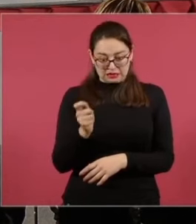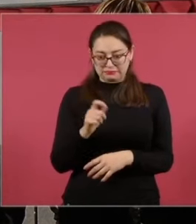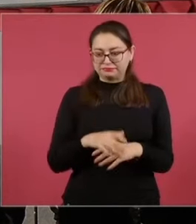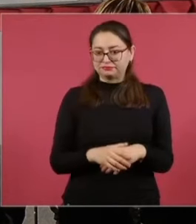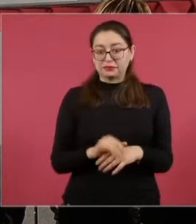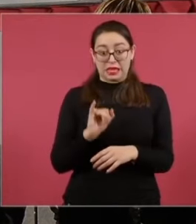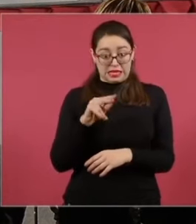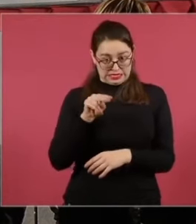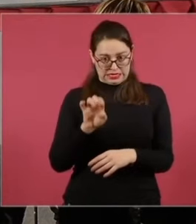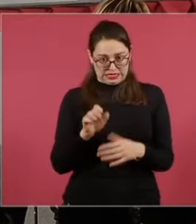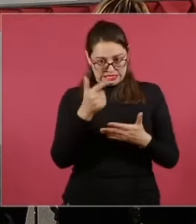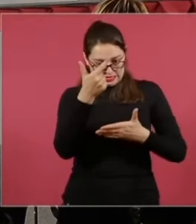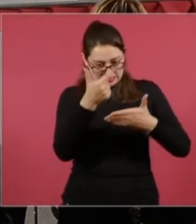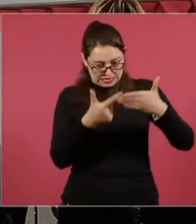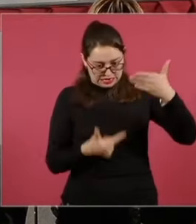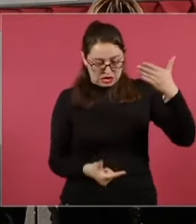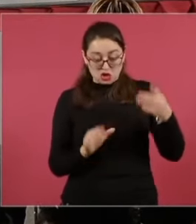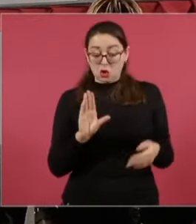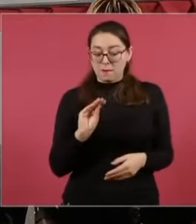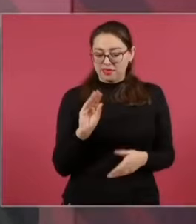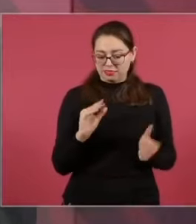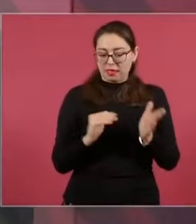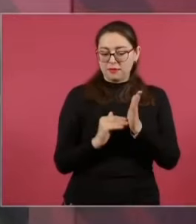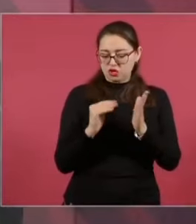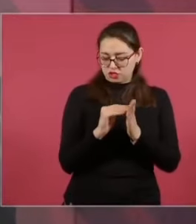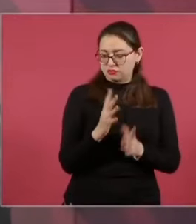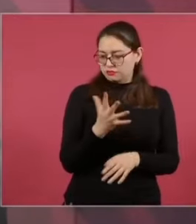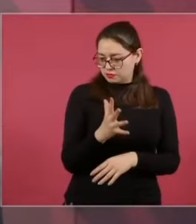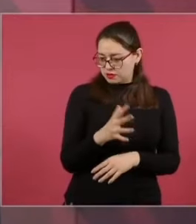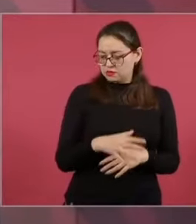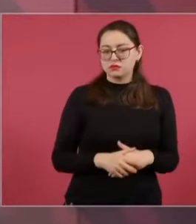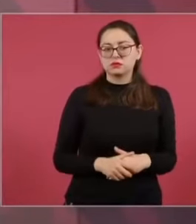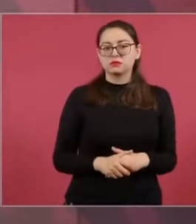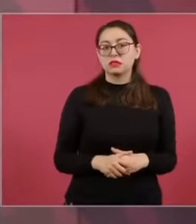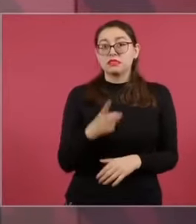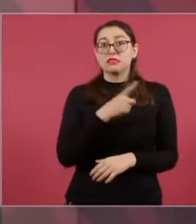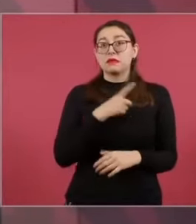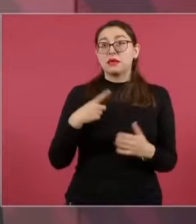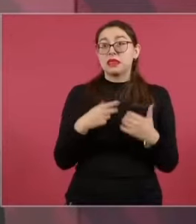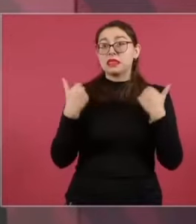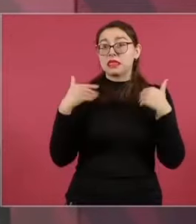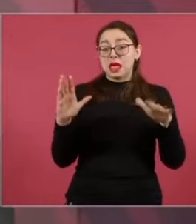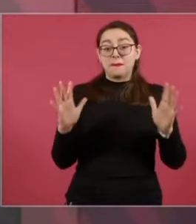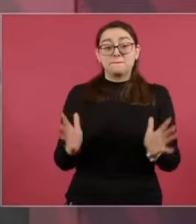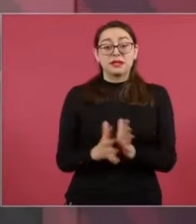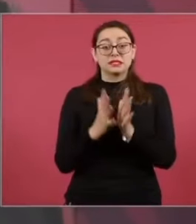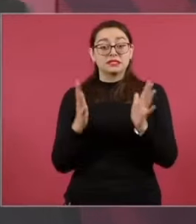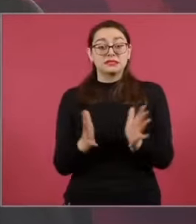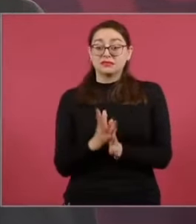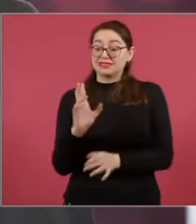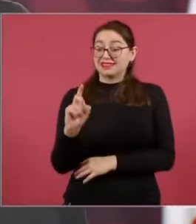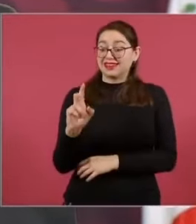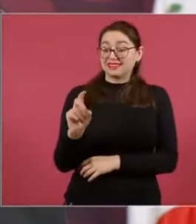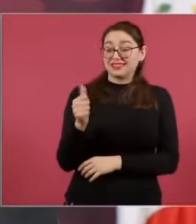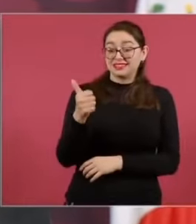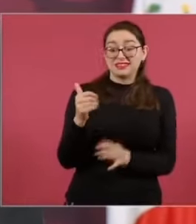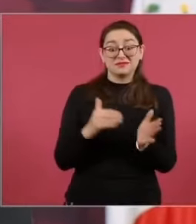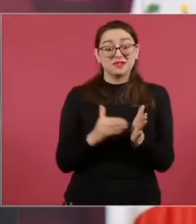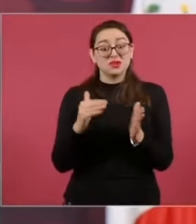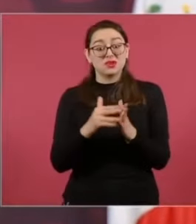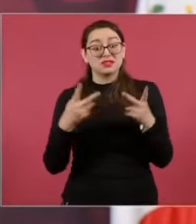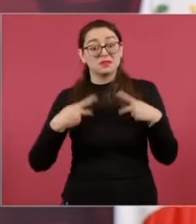tienen que participar 36 millones